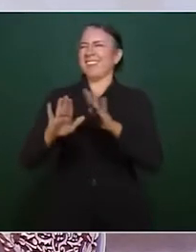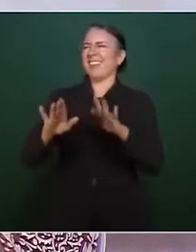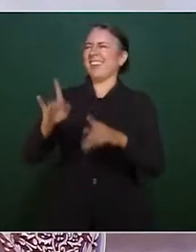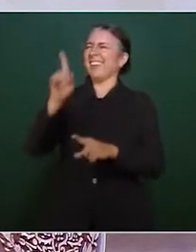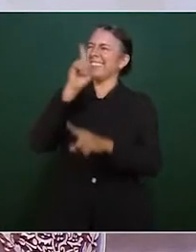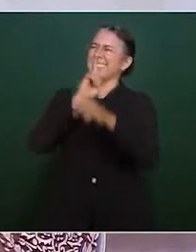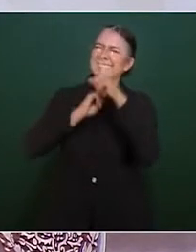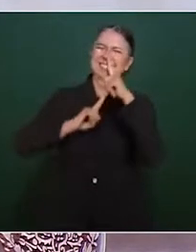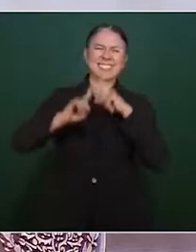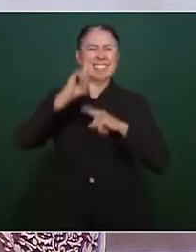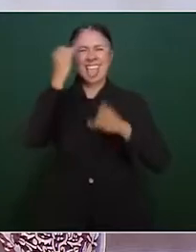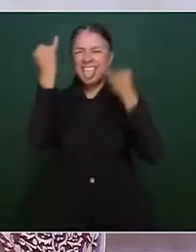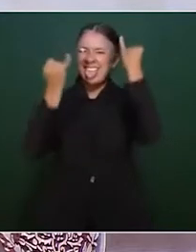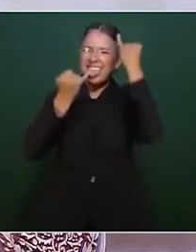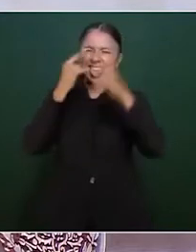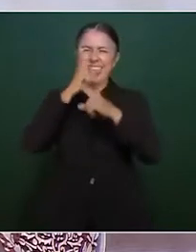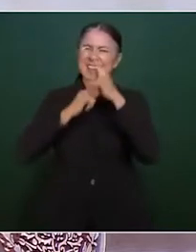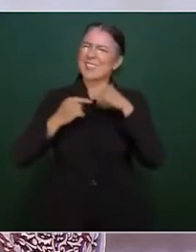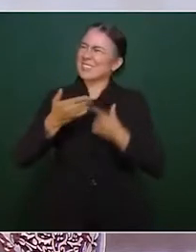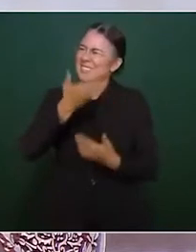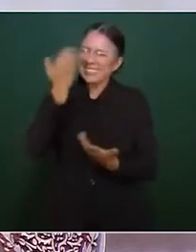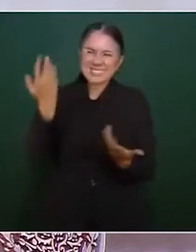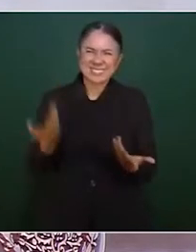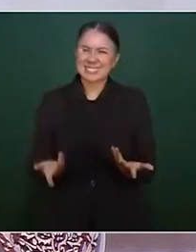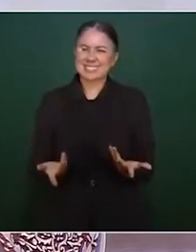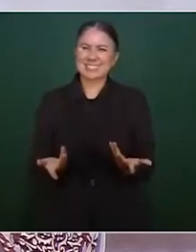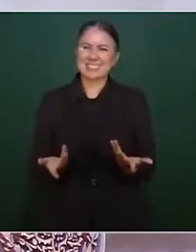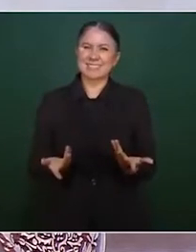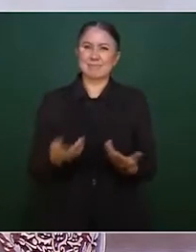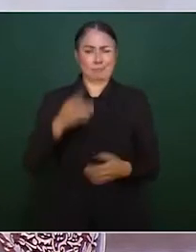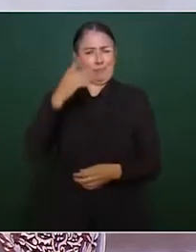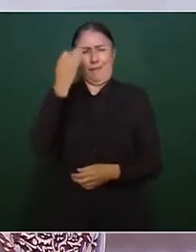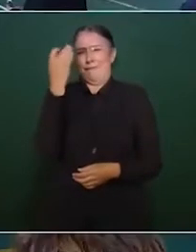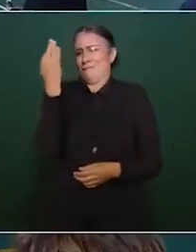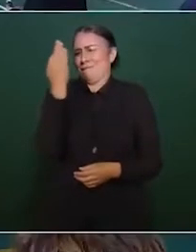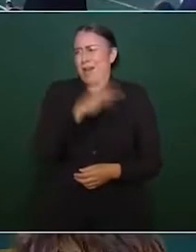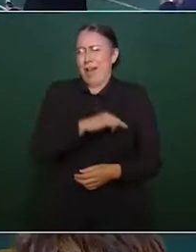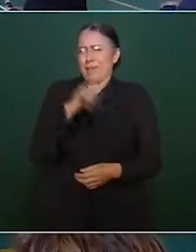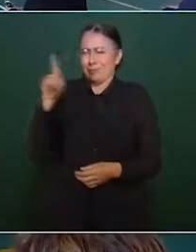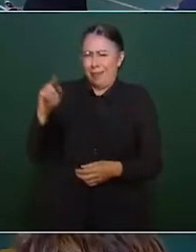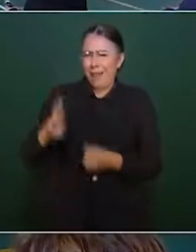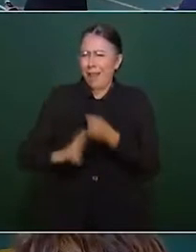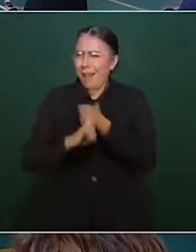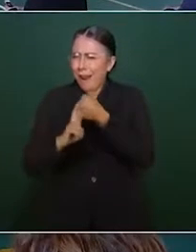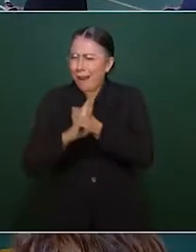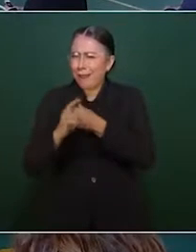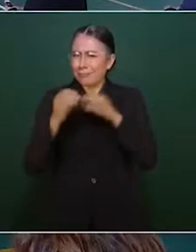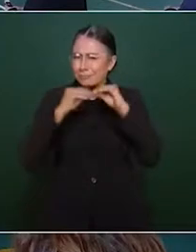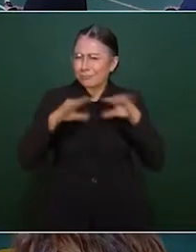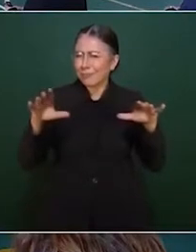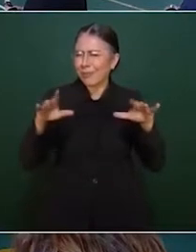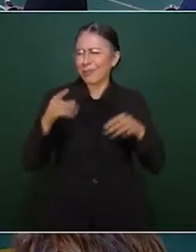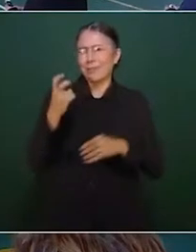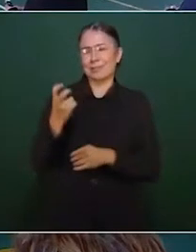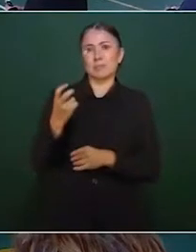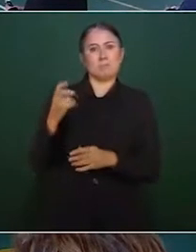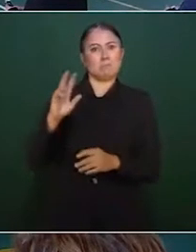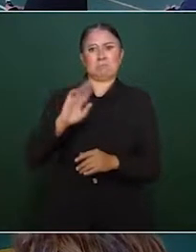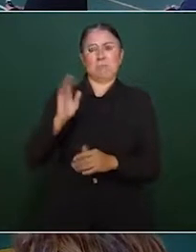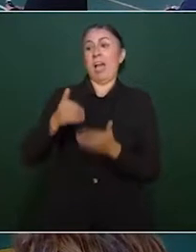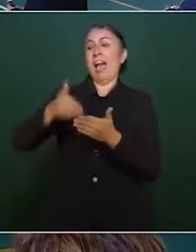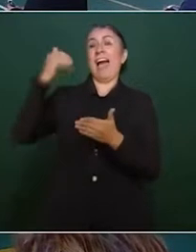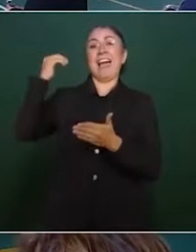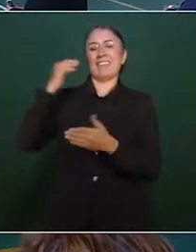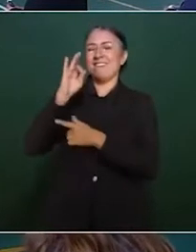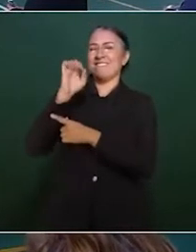Falso que el rediseño aéreo representa un riesgo en el Valle de México, como difundió el expresidente Felipe